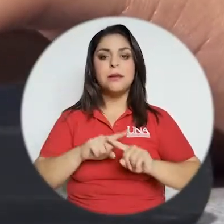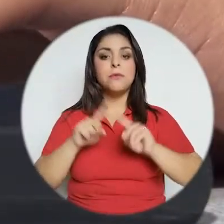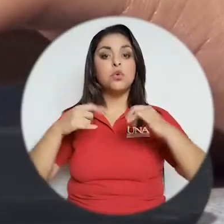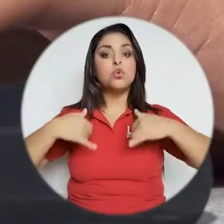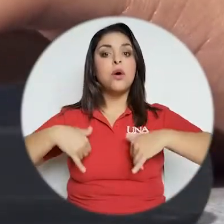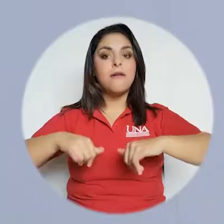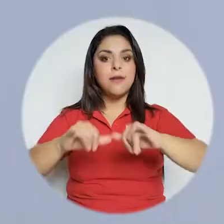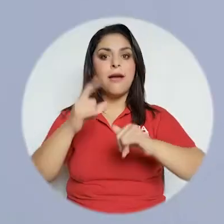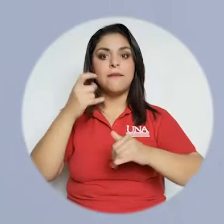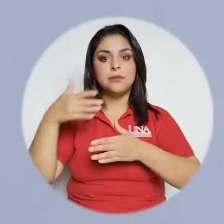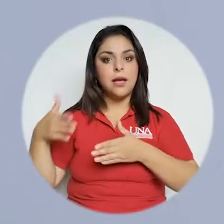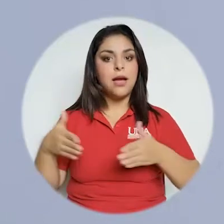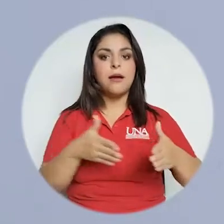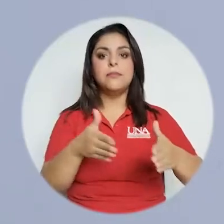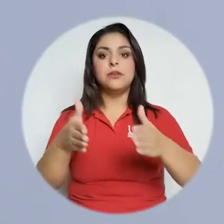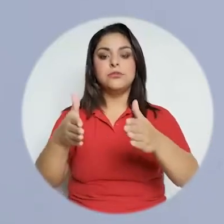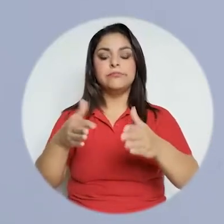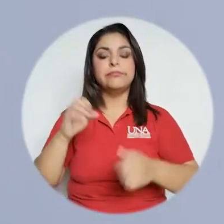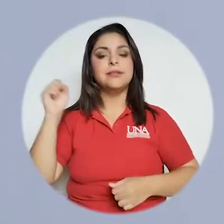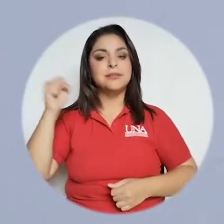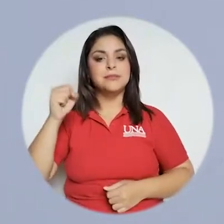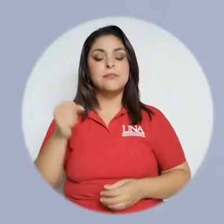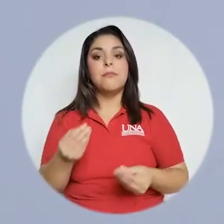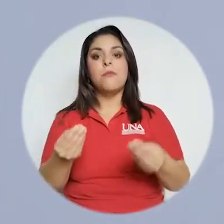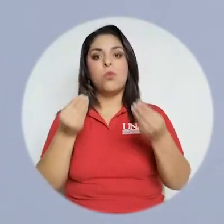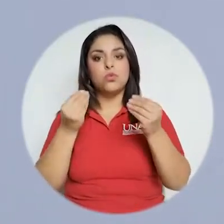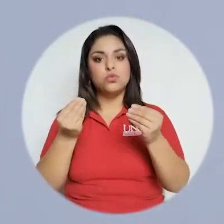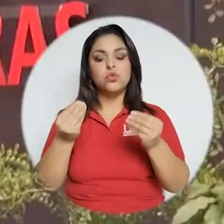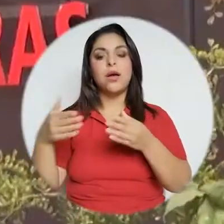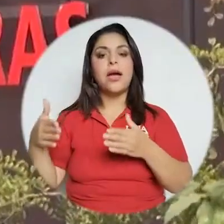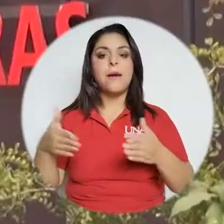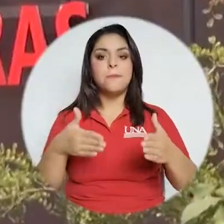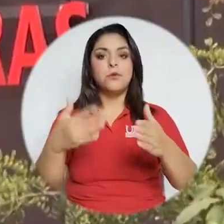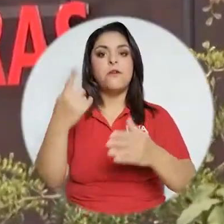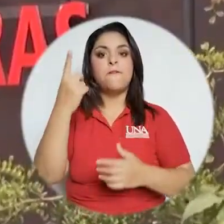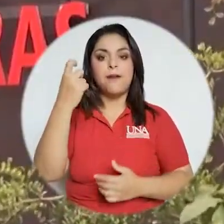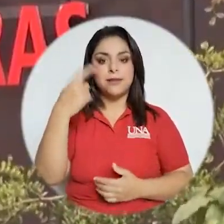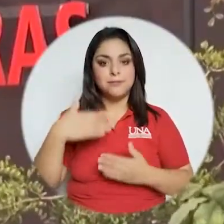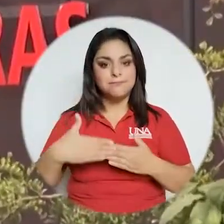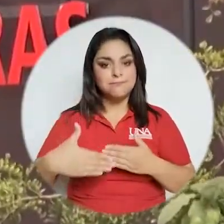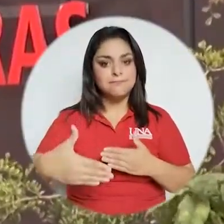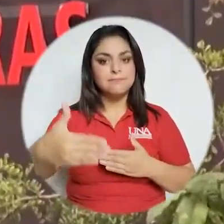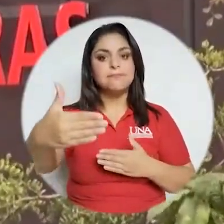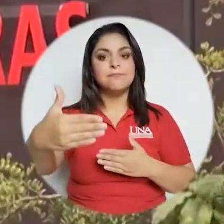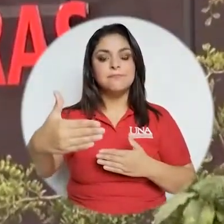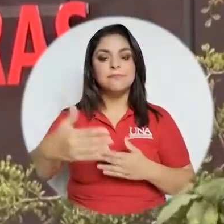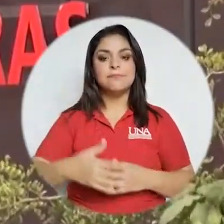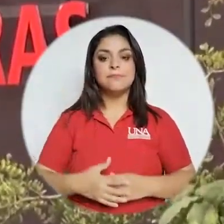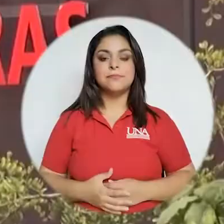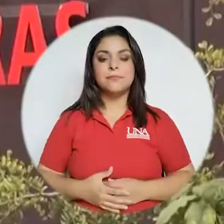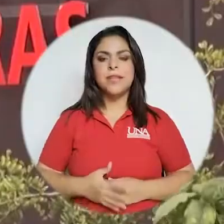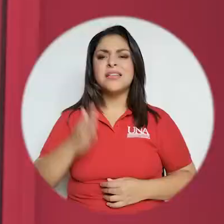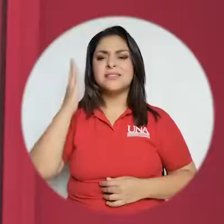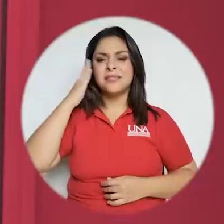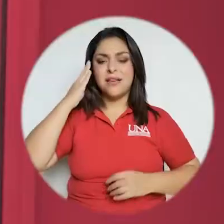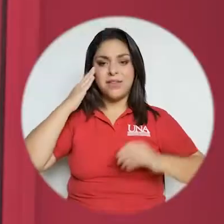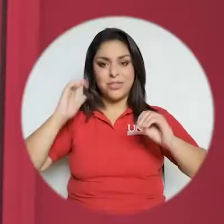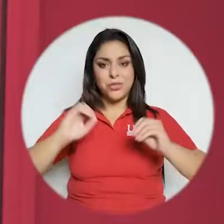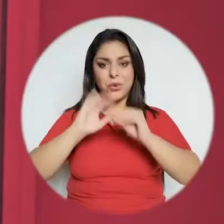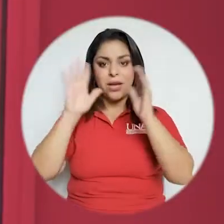emergencia pero que todavía nos falta camino mucho por recorrer sobre todo